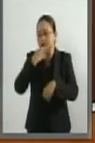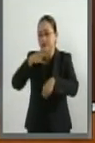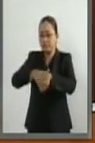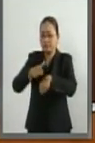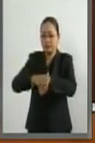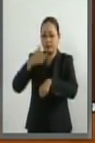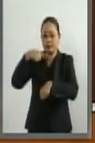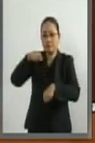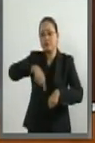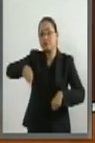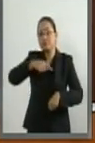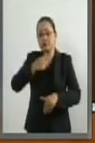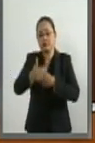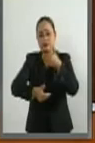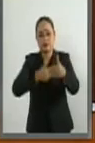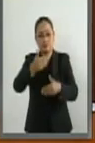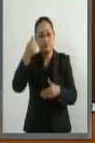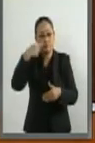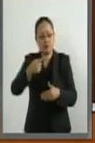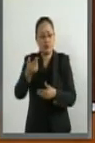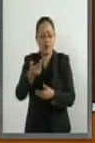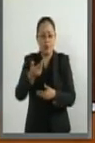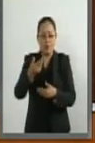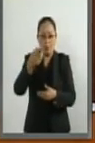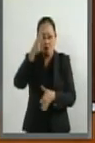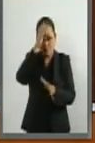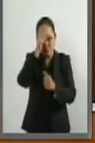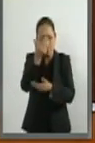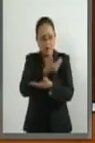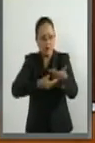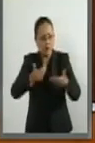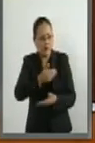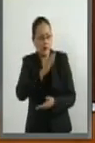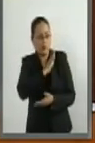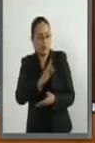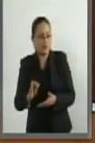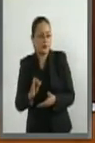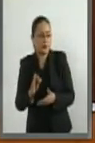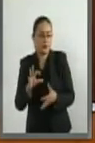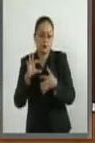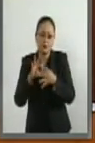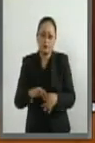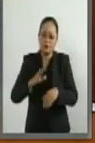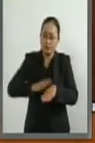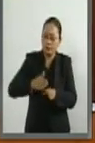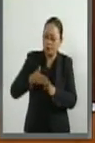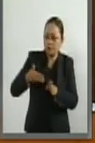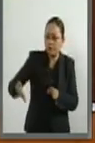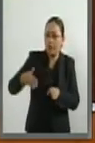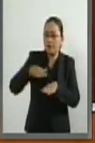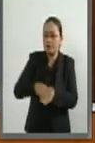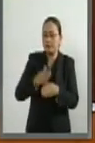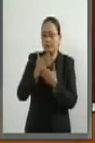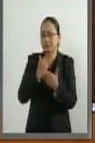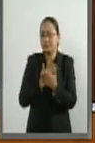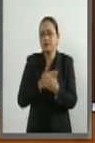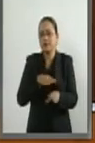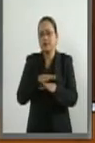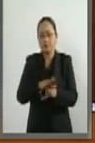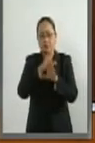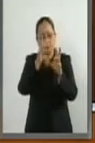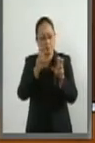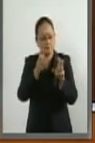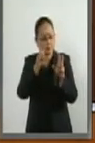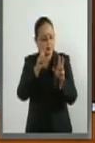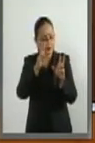para que en este proceso negociador se conserve y aún más se amplíen los alcances del Acuerdo de